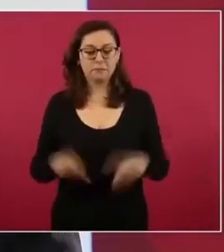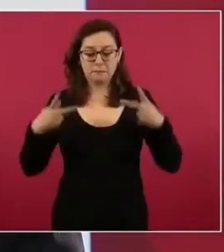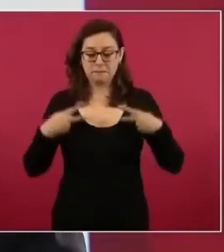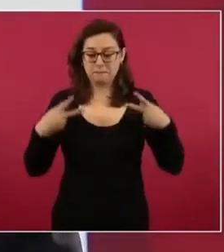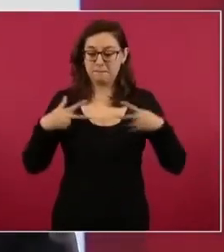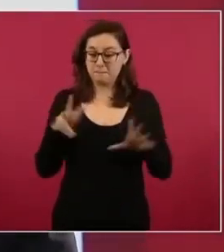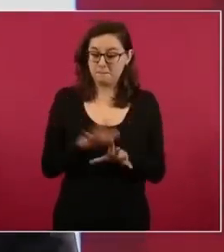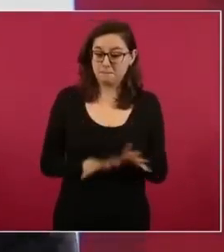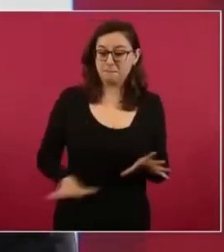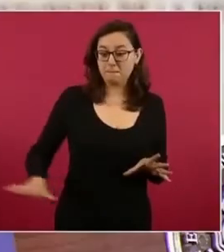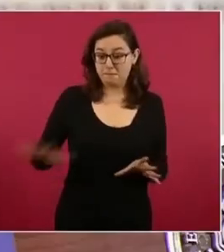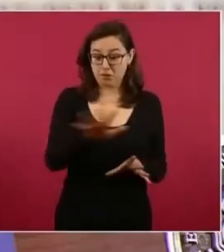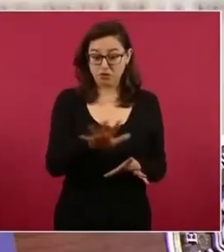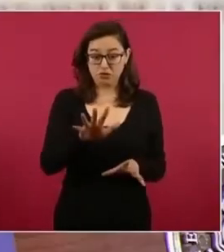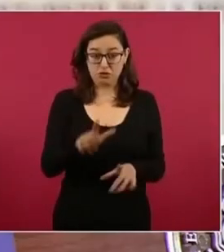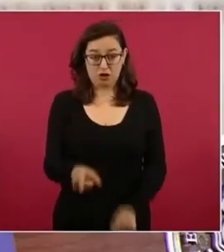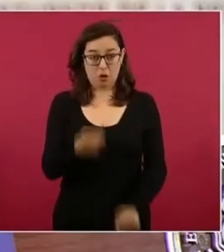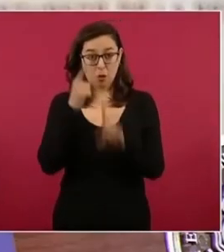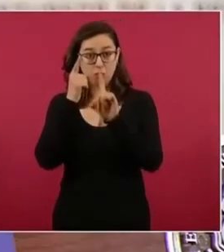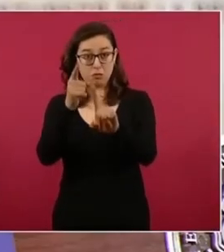lo será